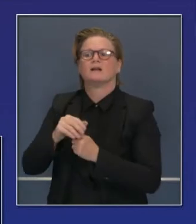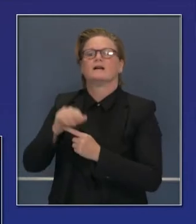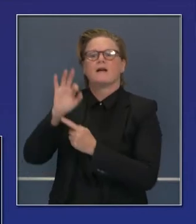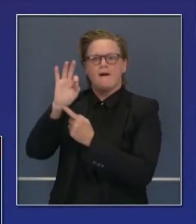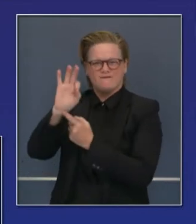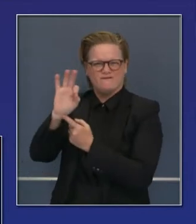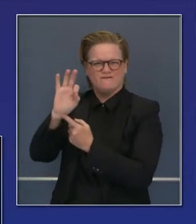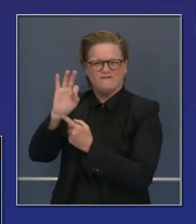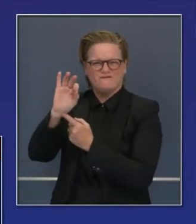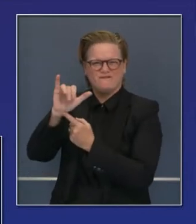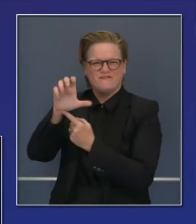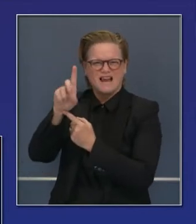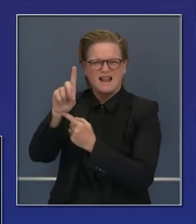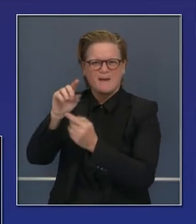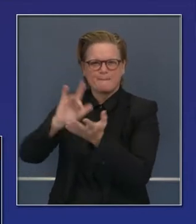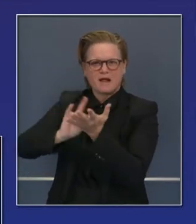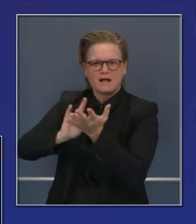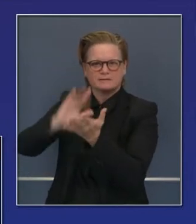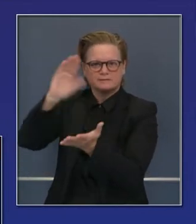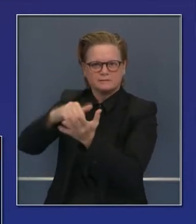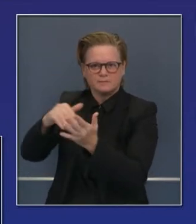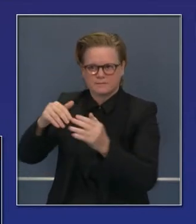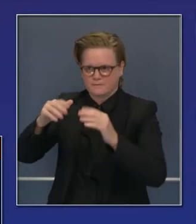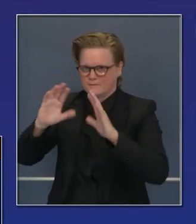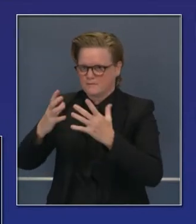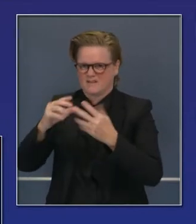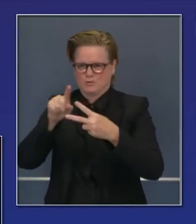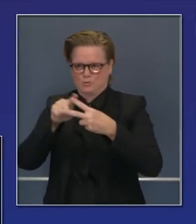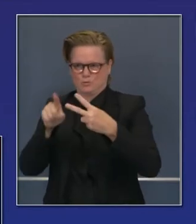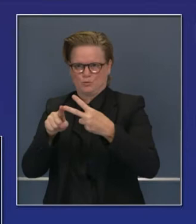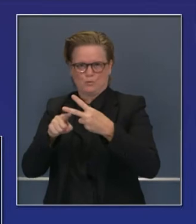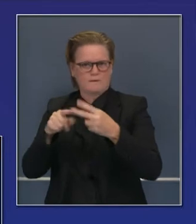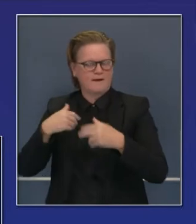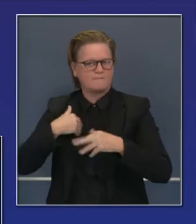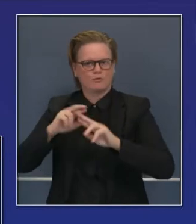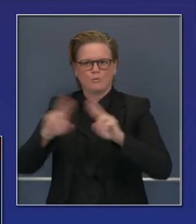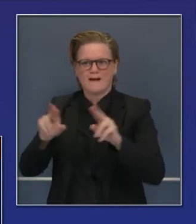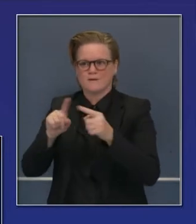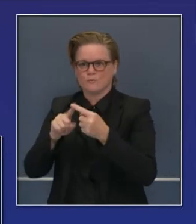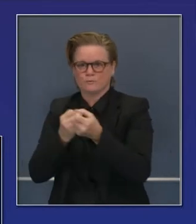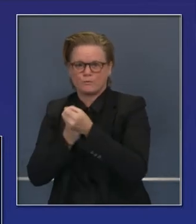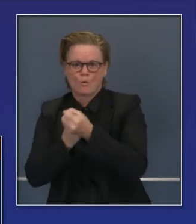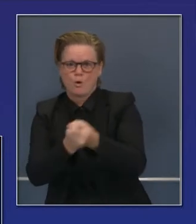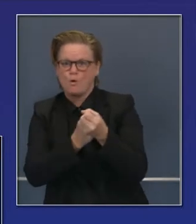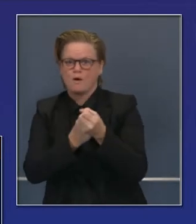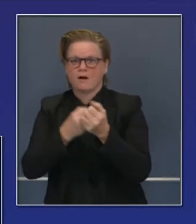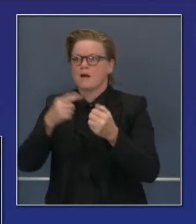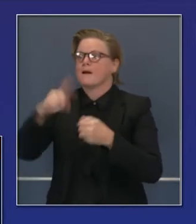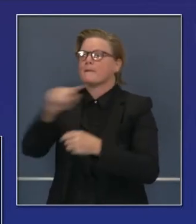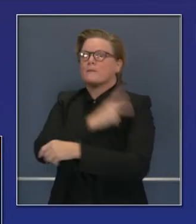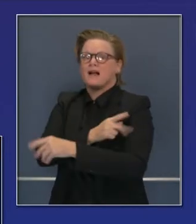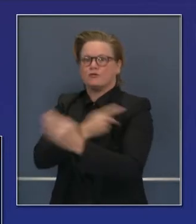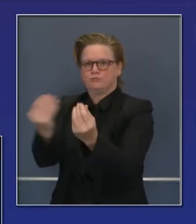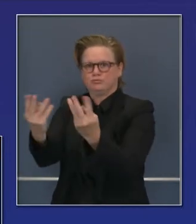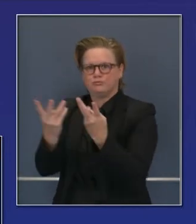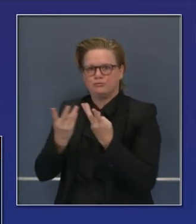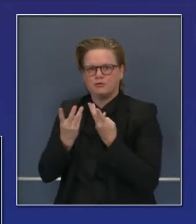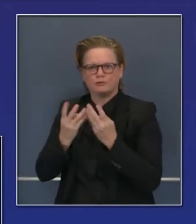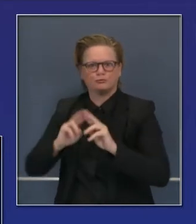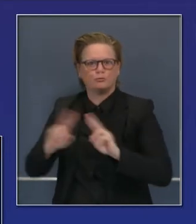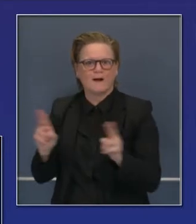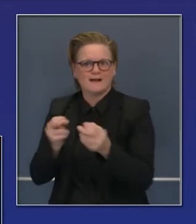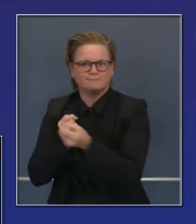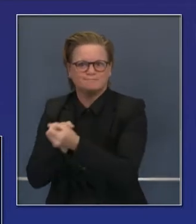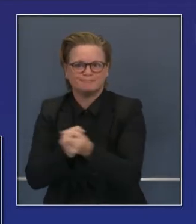ya están preposicionadas. Son solo dos ejemplos de instalaciones que ya están listas para recibir a pacientes y que están